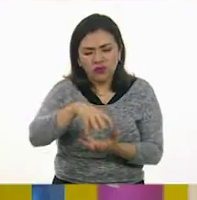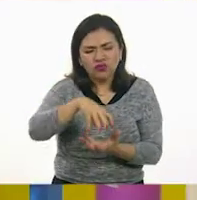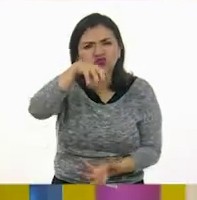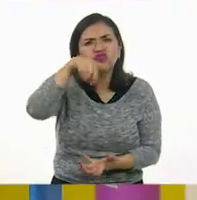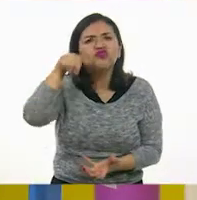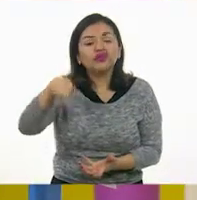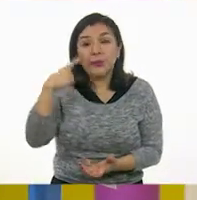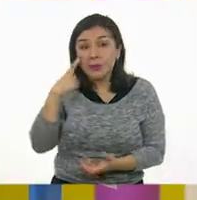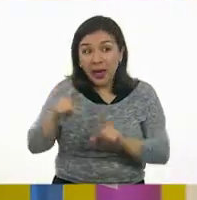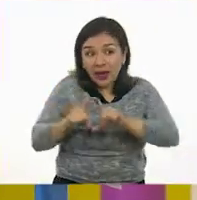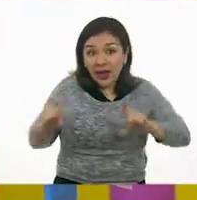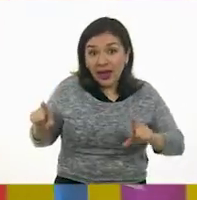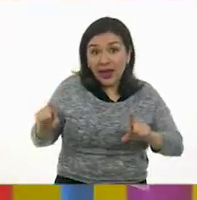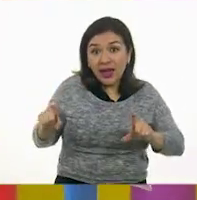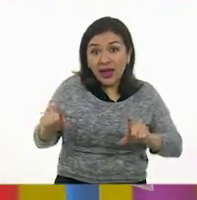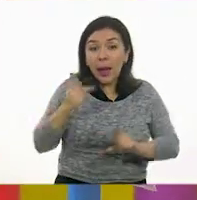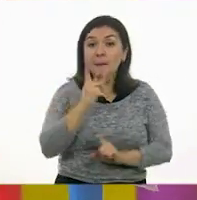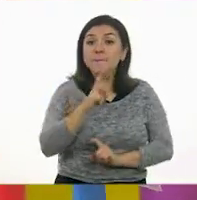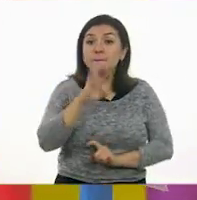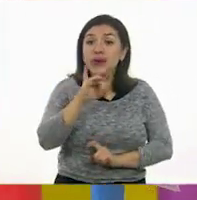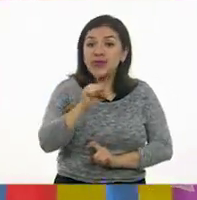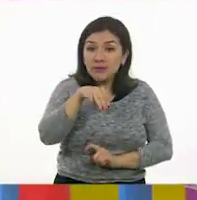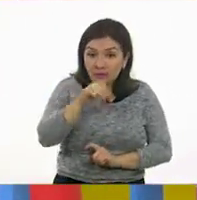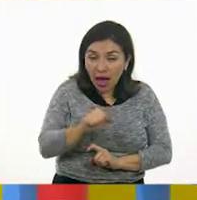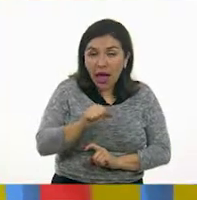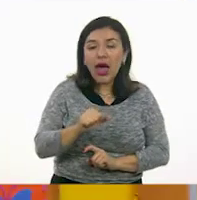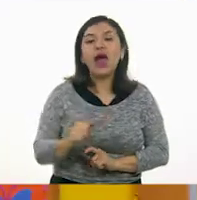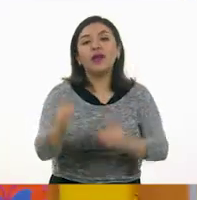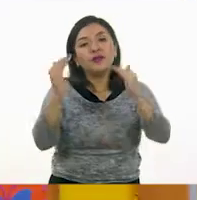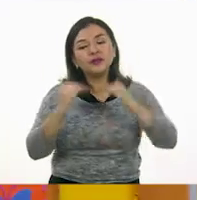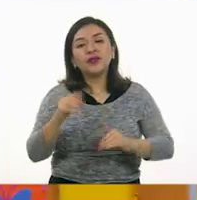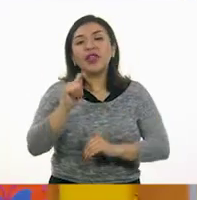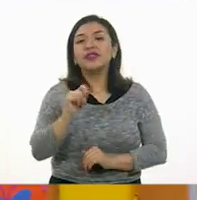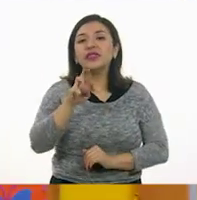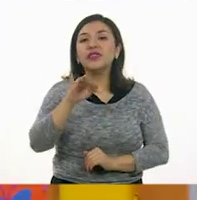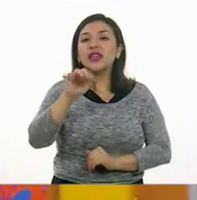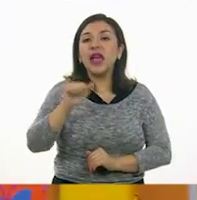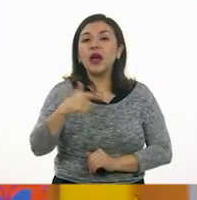Este es un prisma triangular. Prisma.